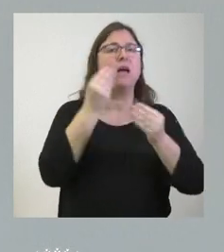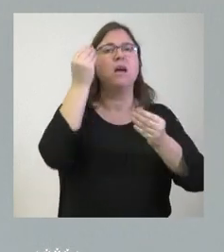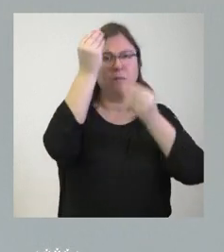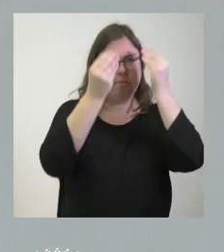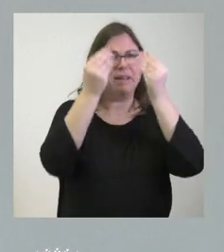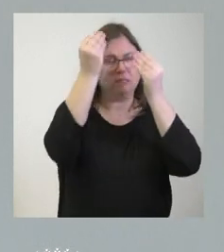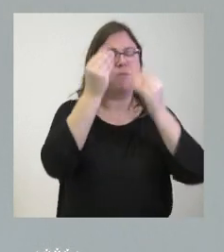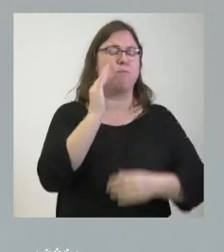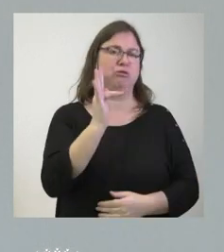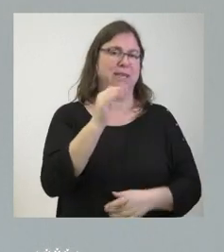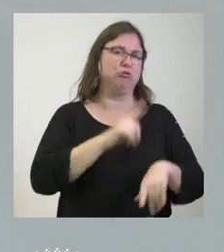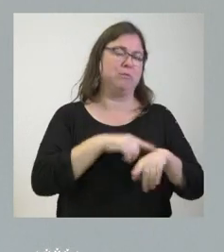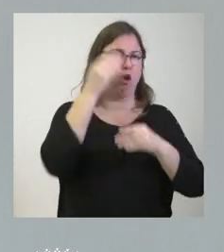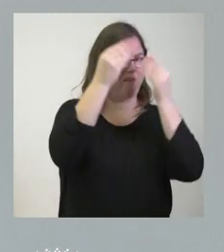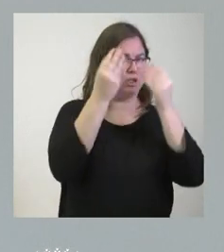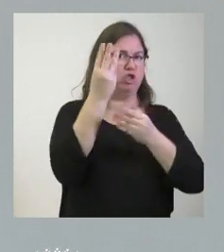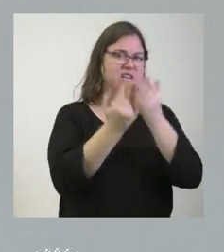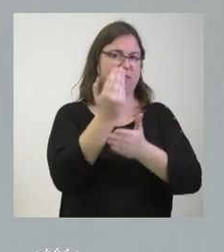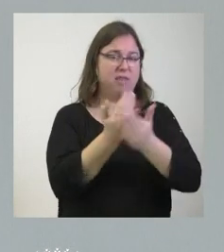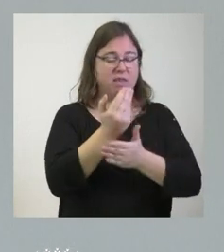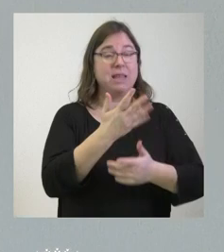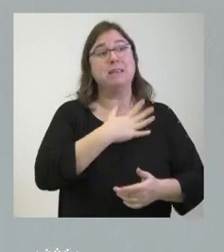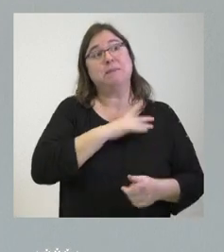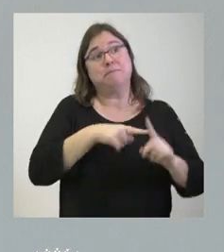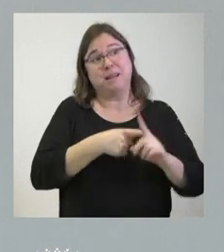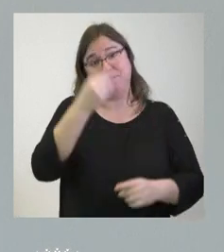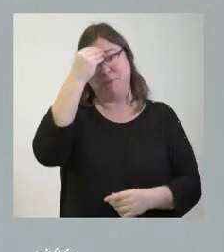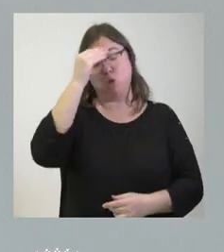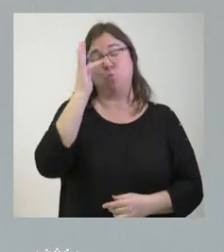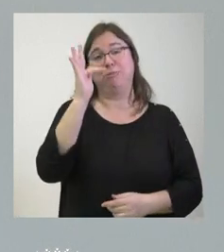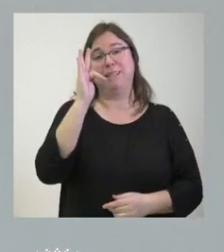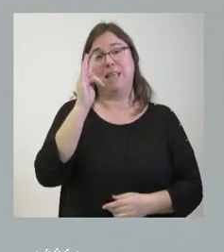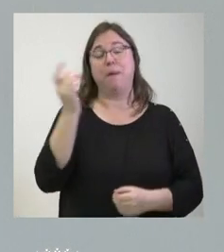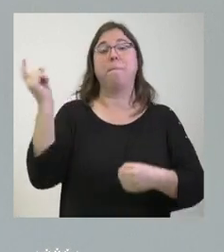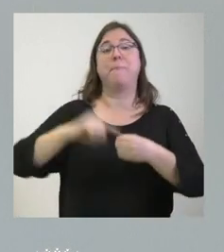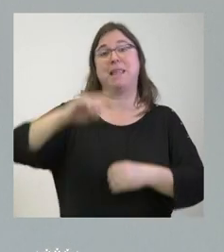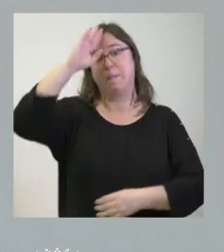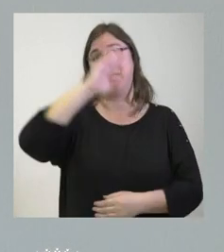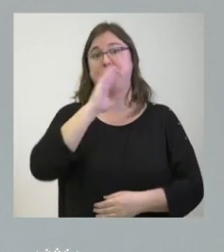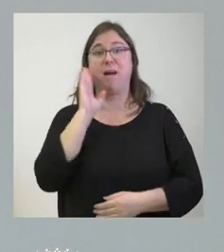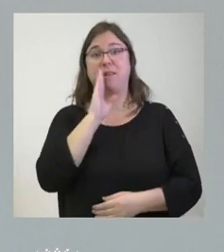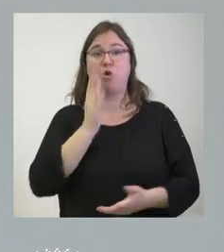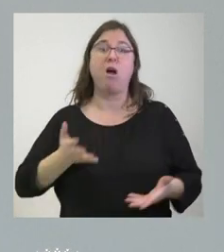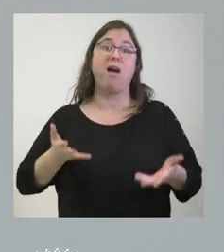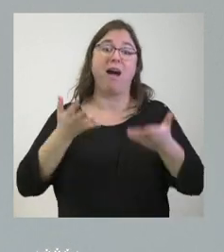positivos quizá es positiva la participación de los padres en lo que puedan ayudar a la menor de